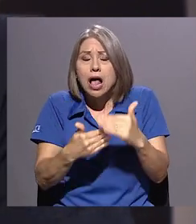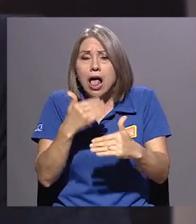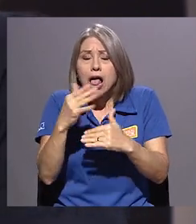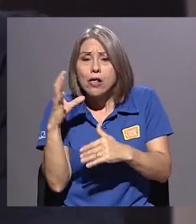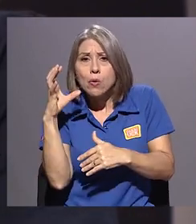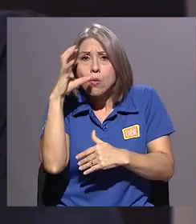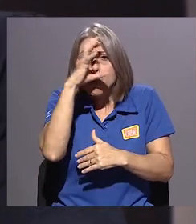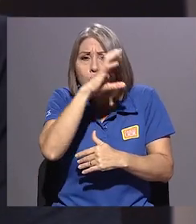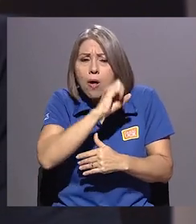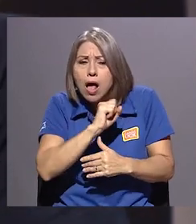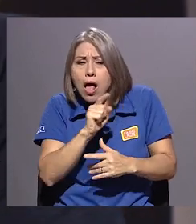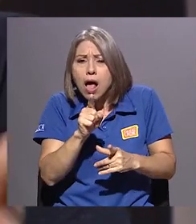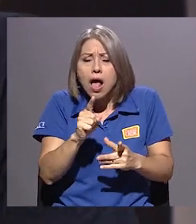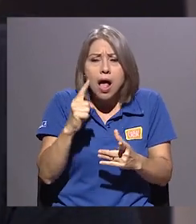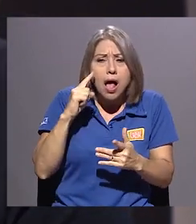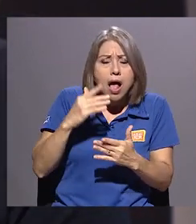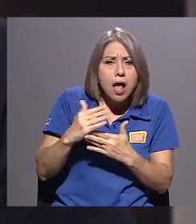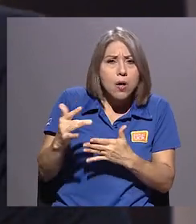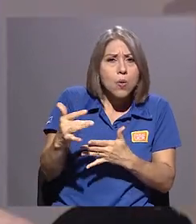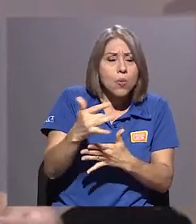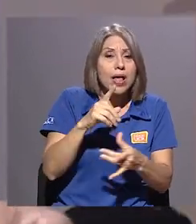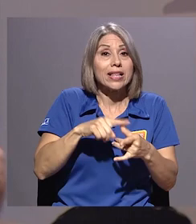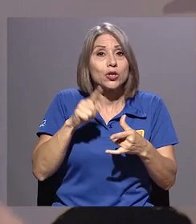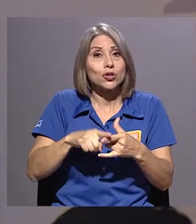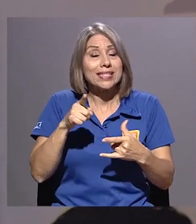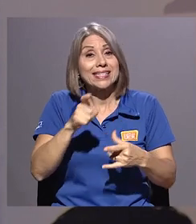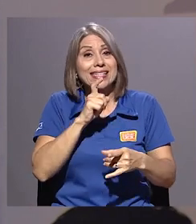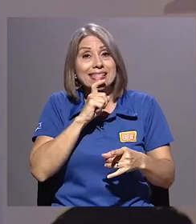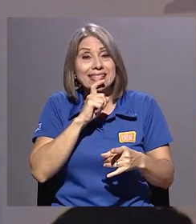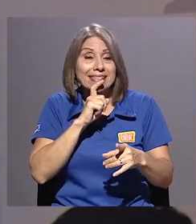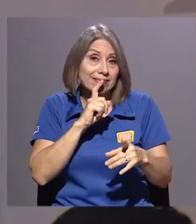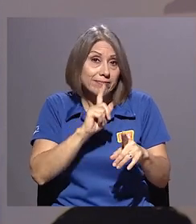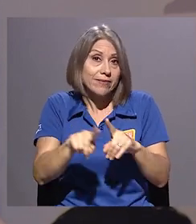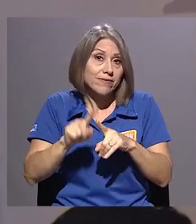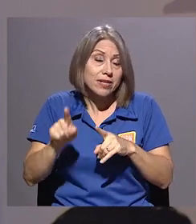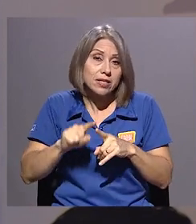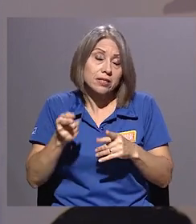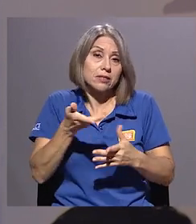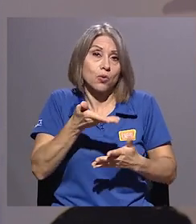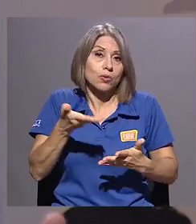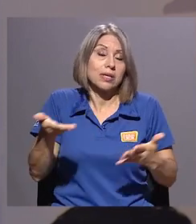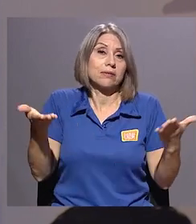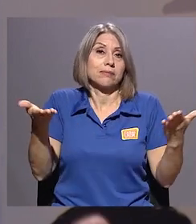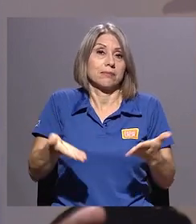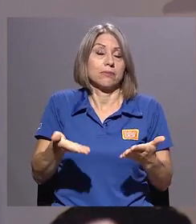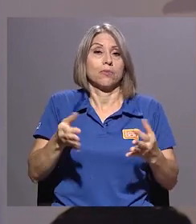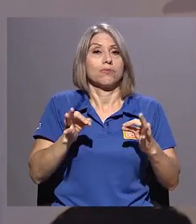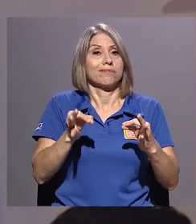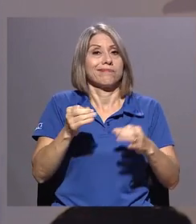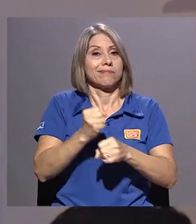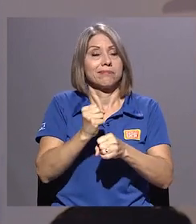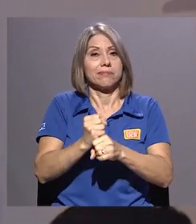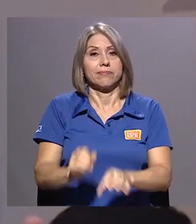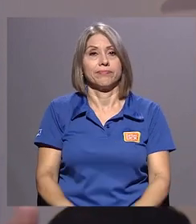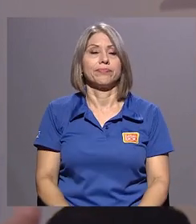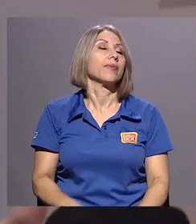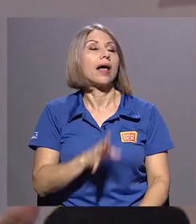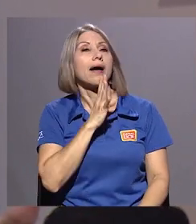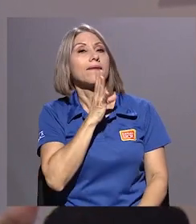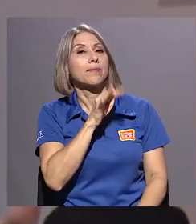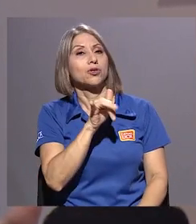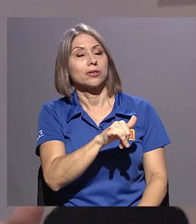Entonces, hay un montón de elementos que le dan una complejidad que es rico de trabajar. Sí, hablemos también de eso, de dos cosas